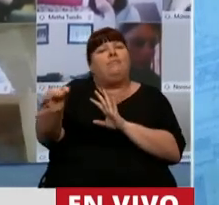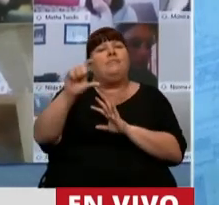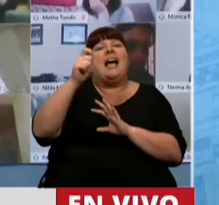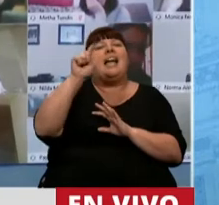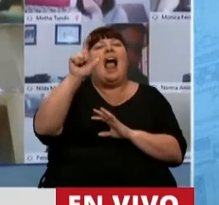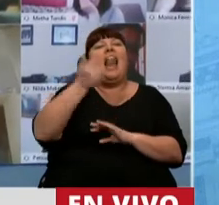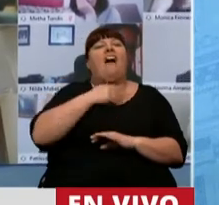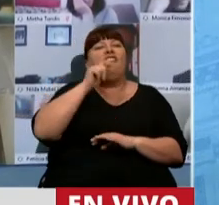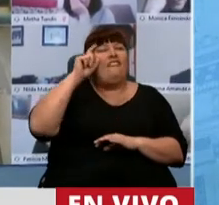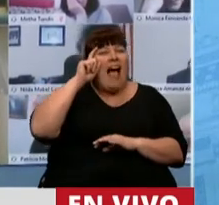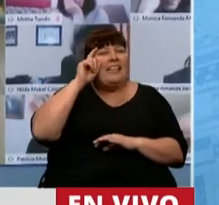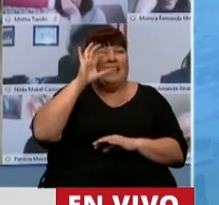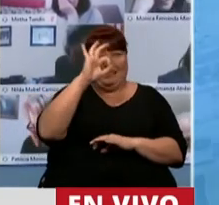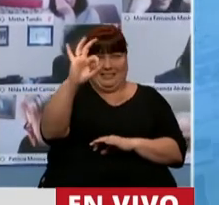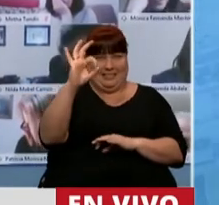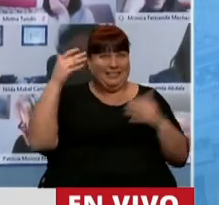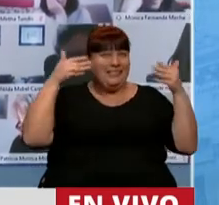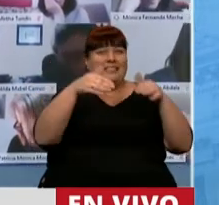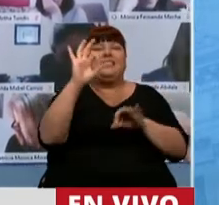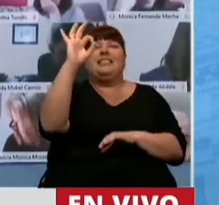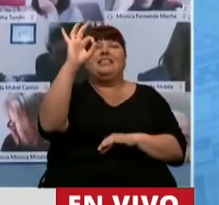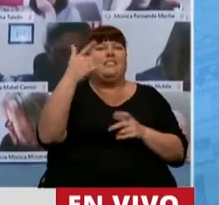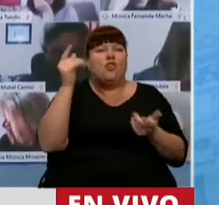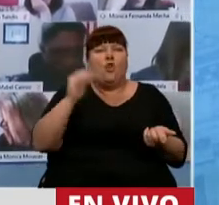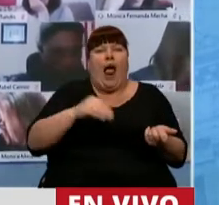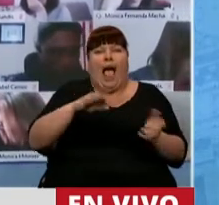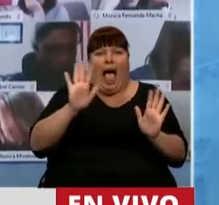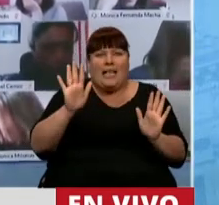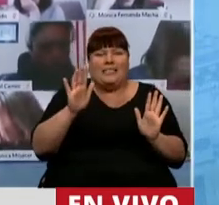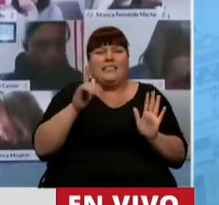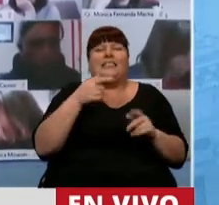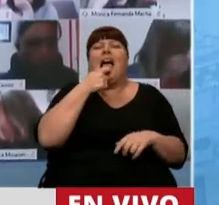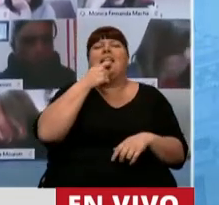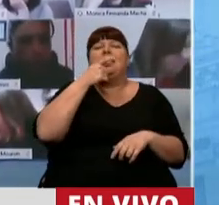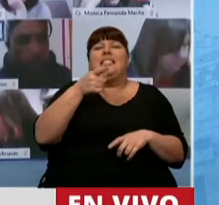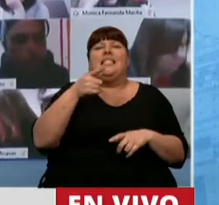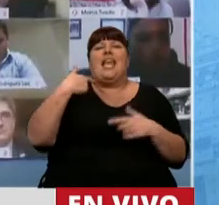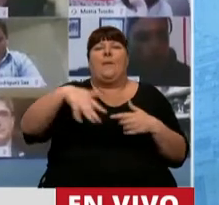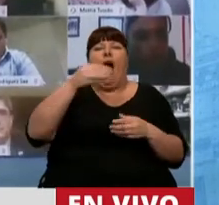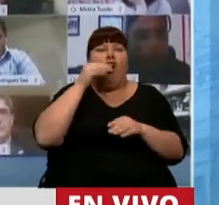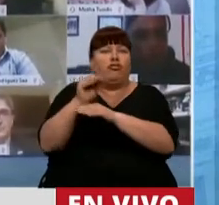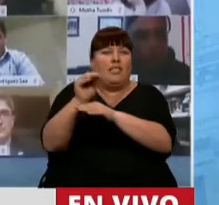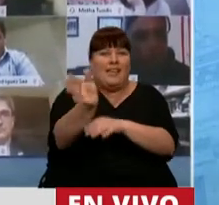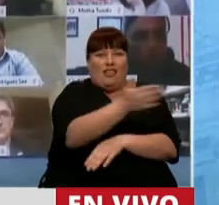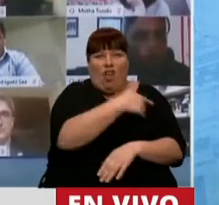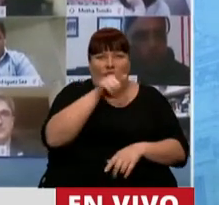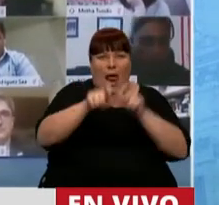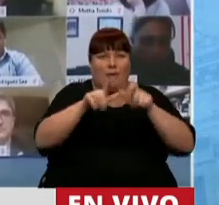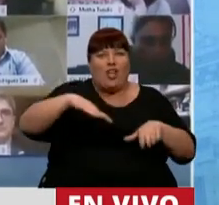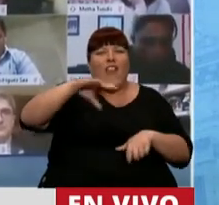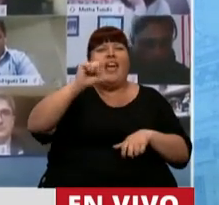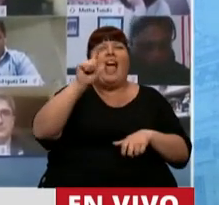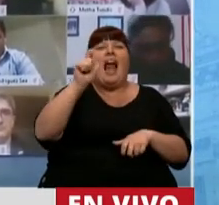el Calafate, cero ingresos. No van a alcanzar las esquinas para las ollas populares en el Calafate.